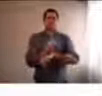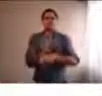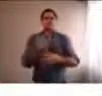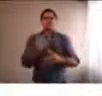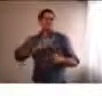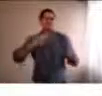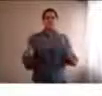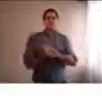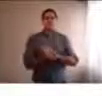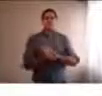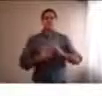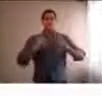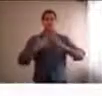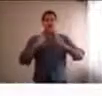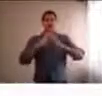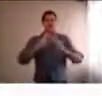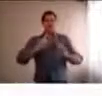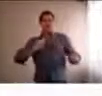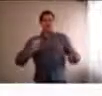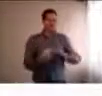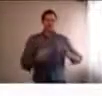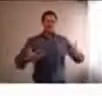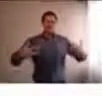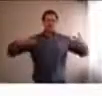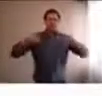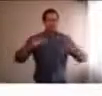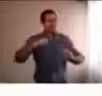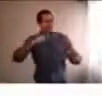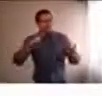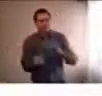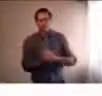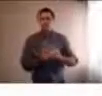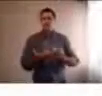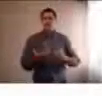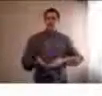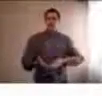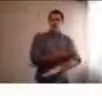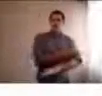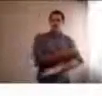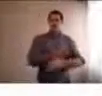adaptación que tal vez al principio estaba todo mucho más caótico.